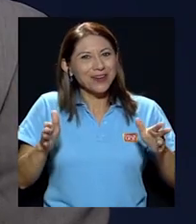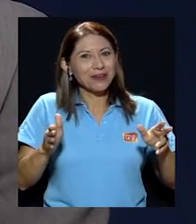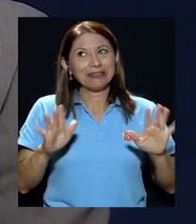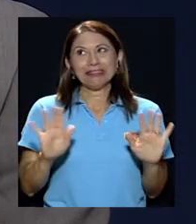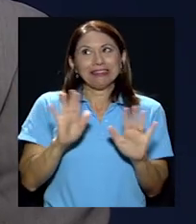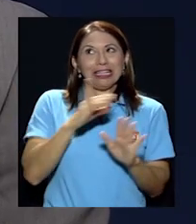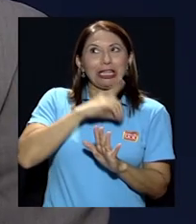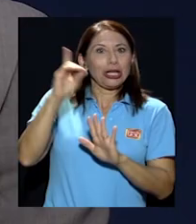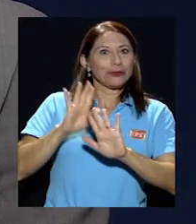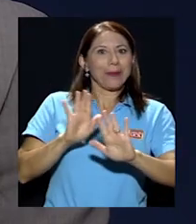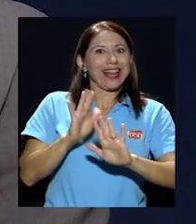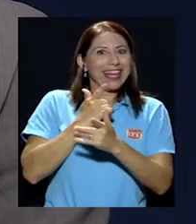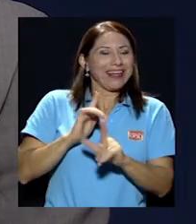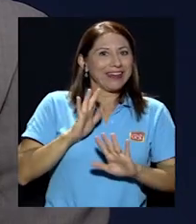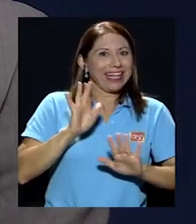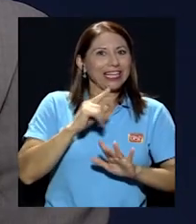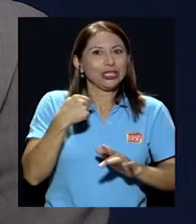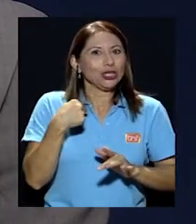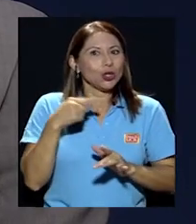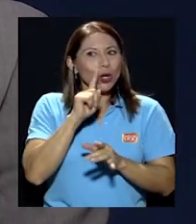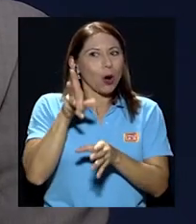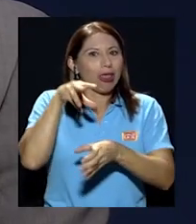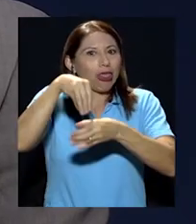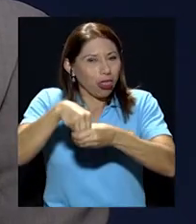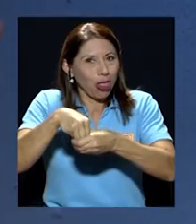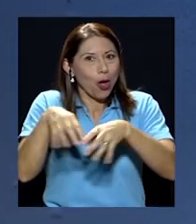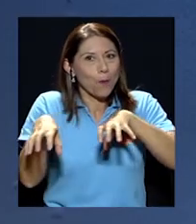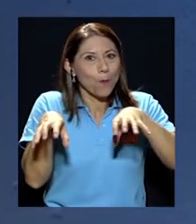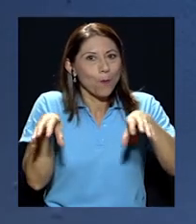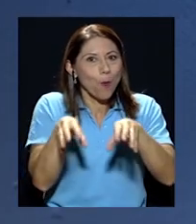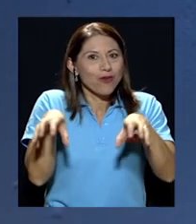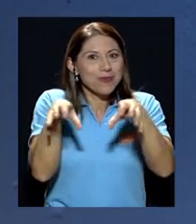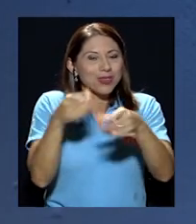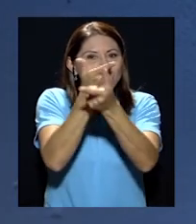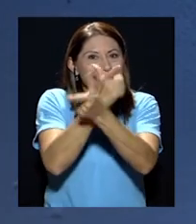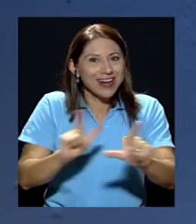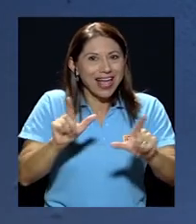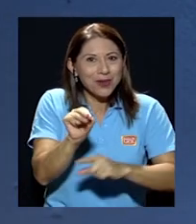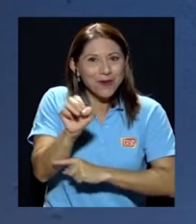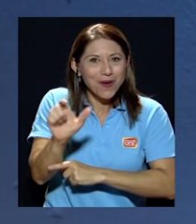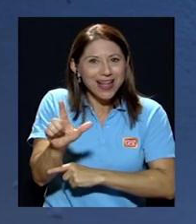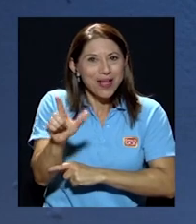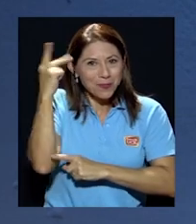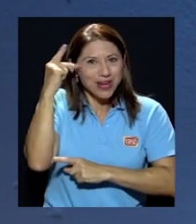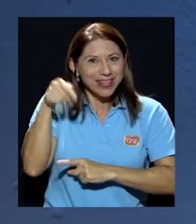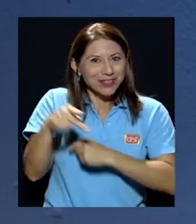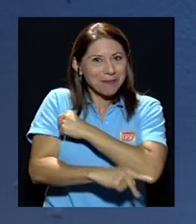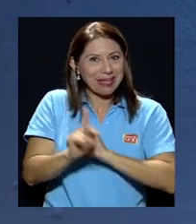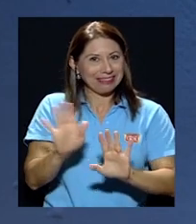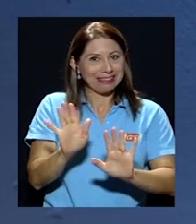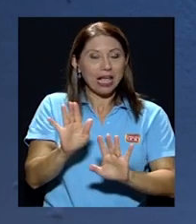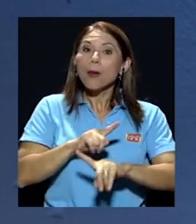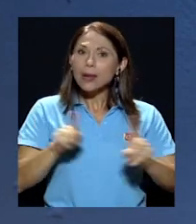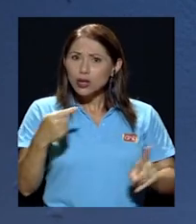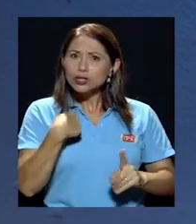estatica debió ser ni siquiera semejante al movimiento libertario político de este país. Pero en el sentido que amo la libertad,